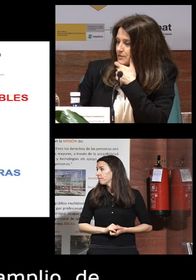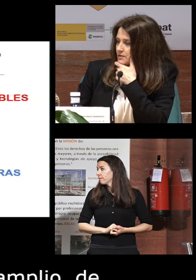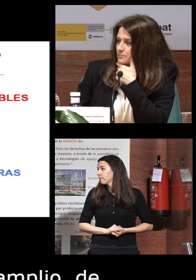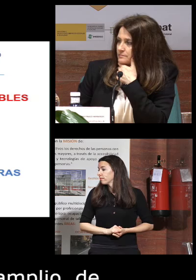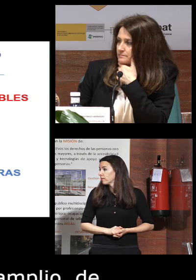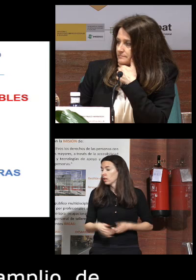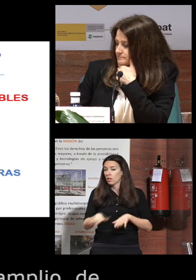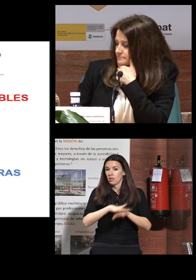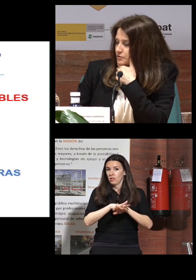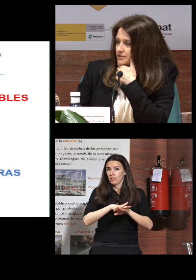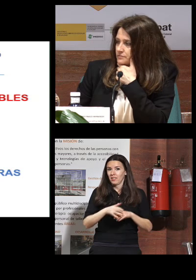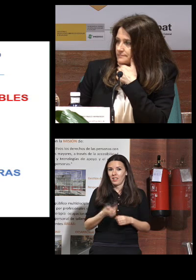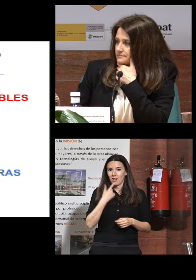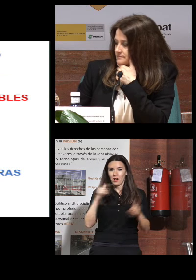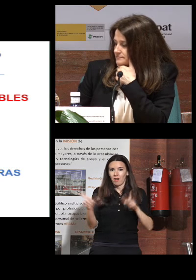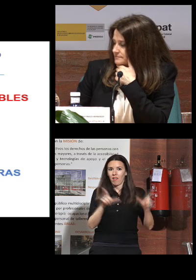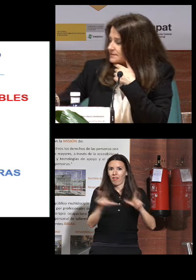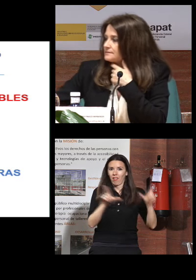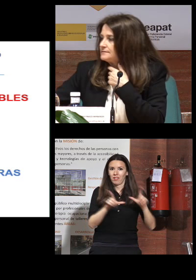perdón que va un poco lento